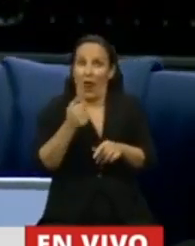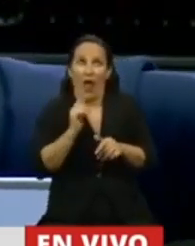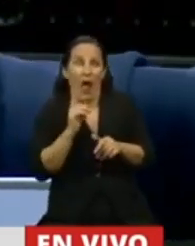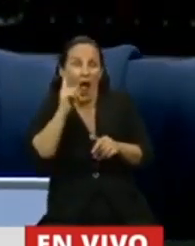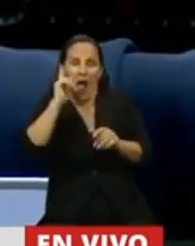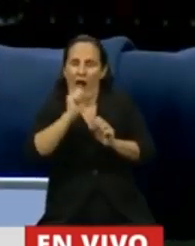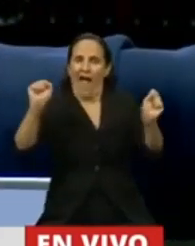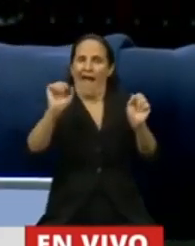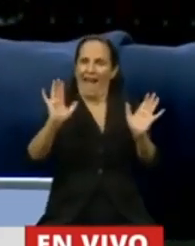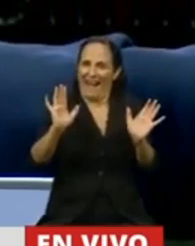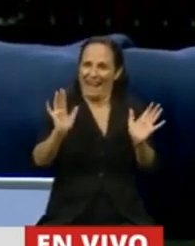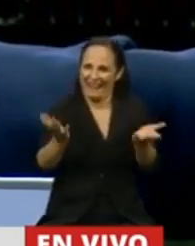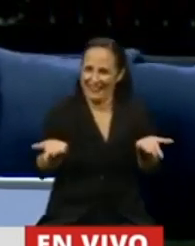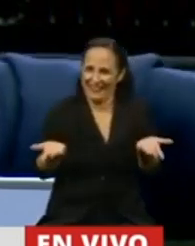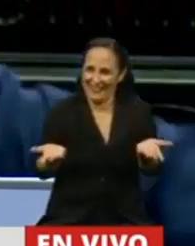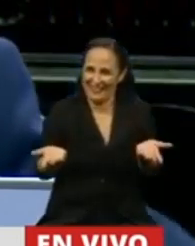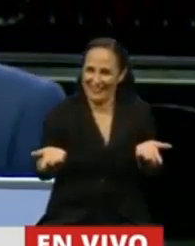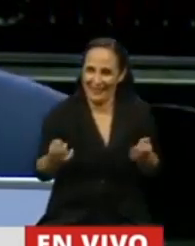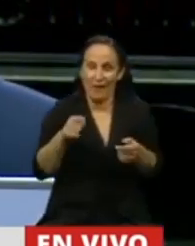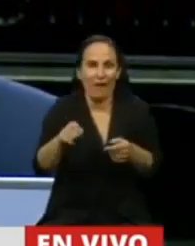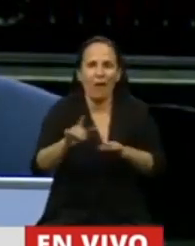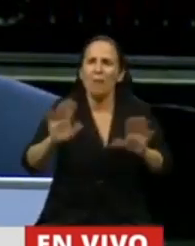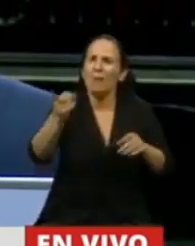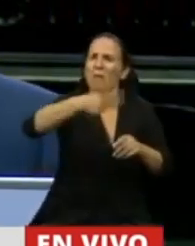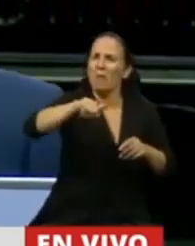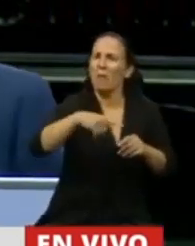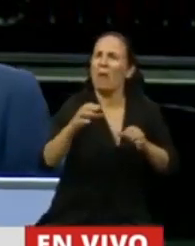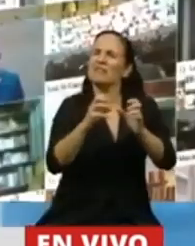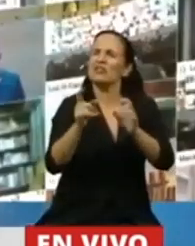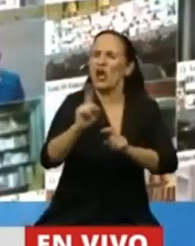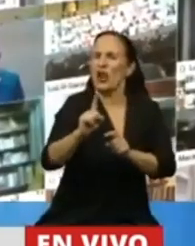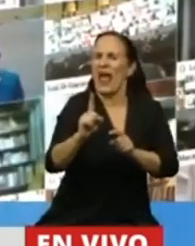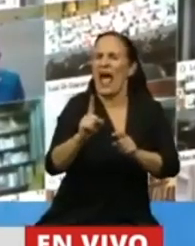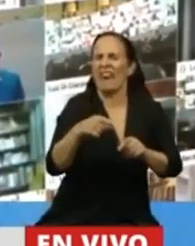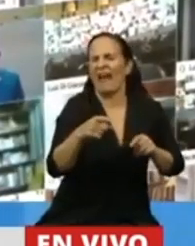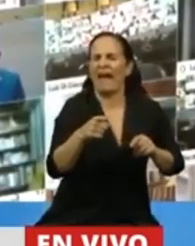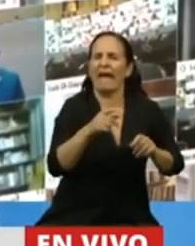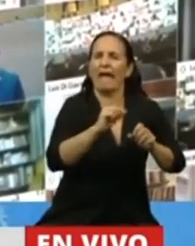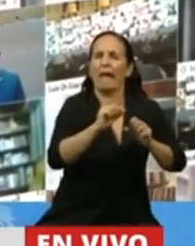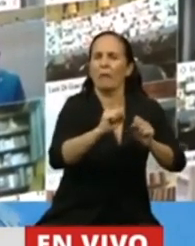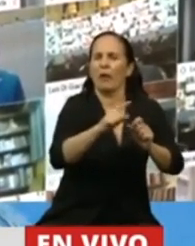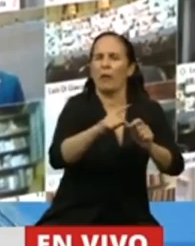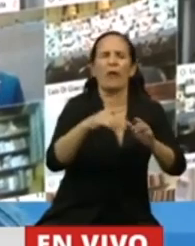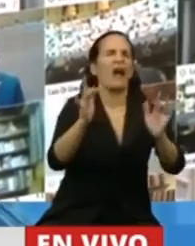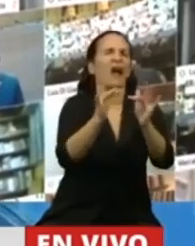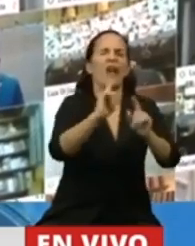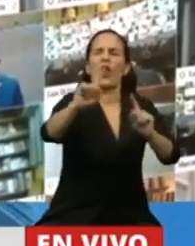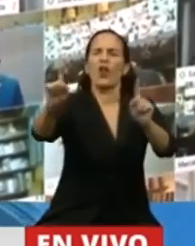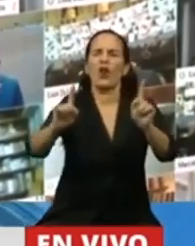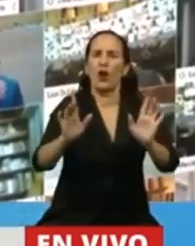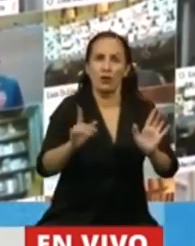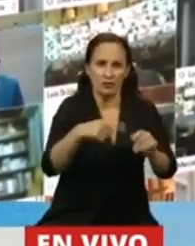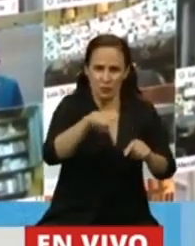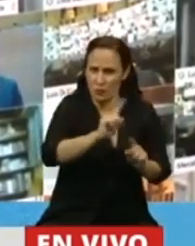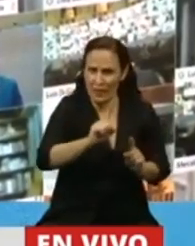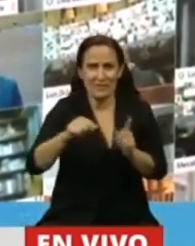tecnológico, que no lo hubiera dejado sesionar y lo hubiera volteado a Chepi y todo. Y hubiera volteado a la economía digital. No, no, un virus